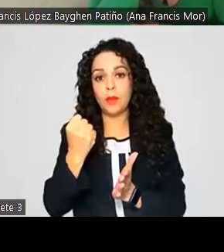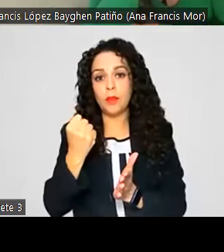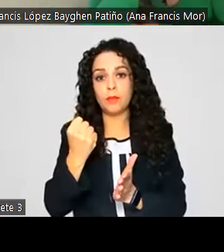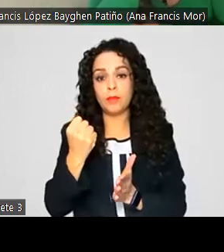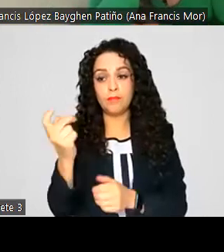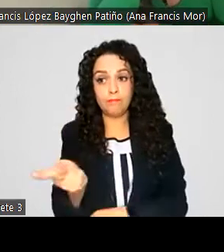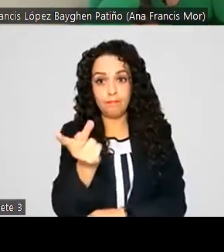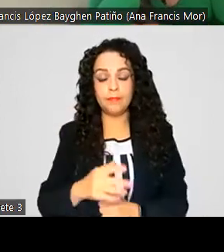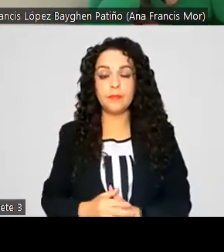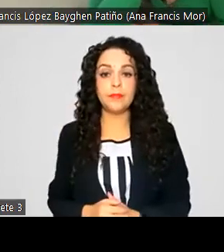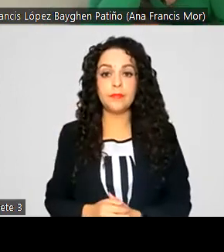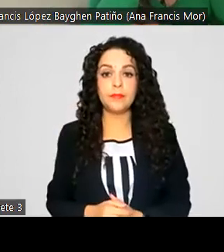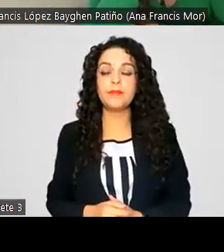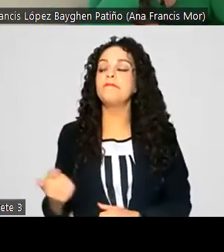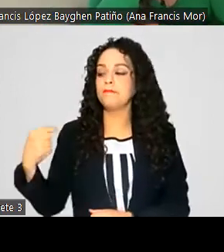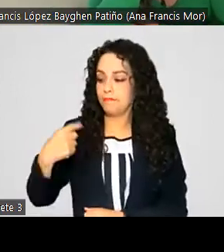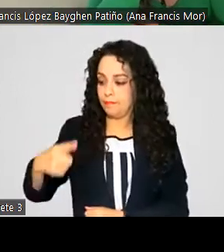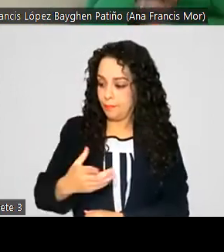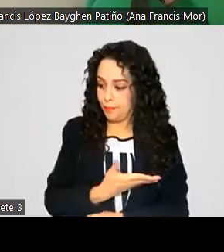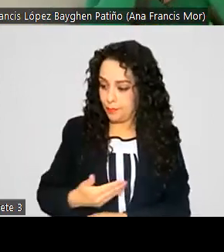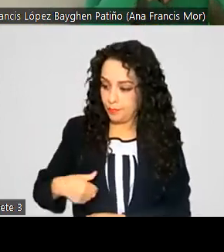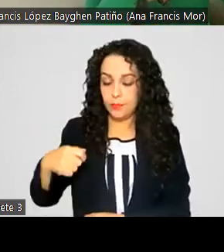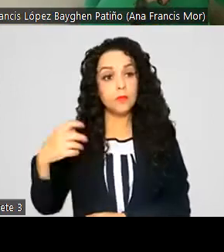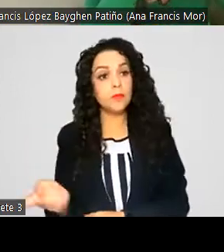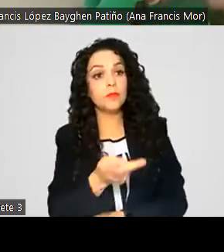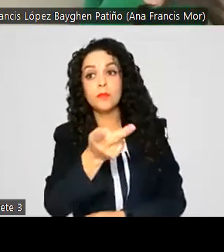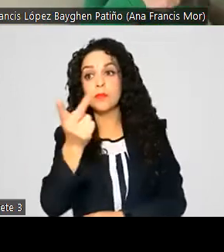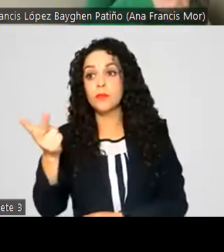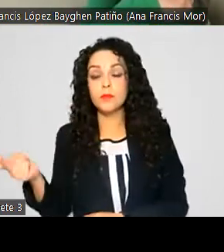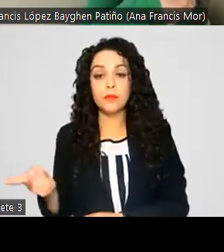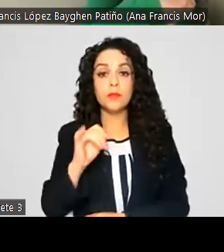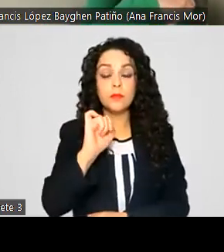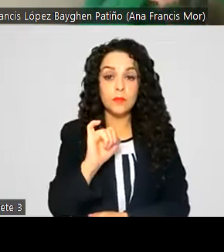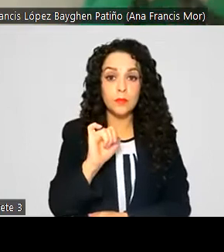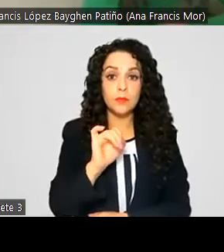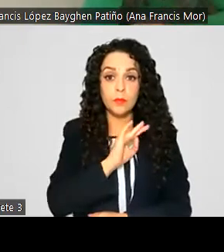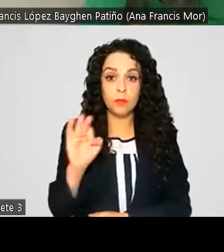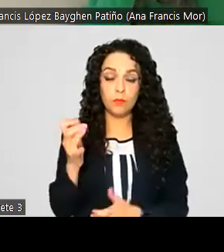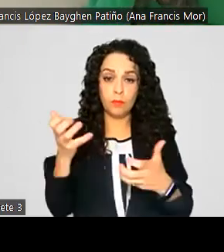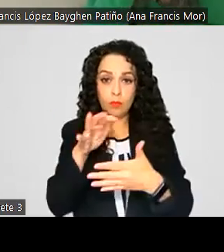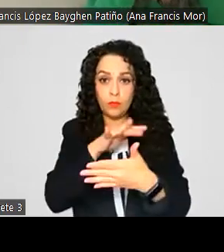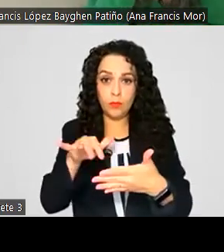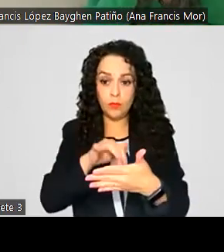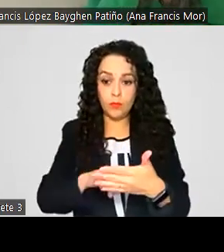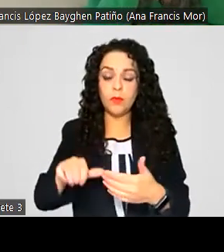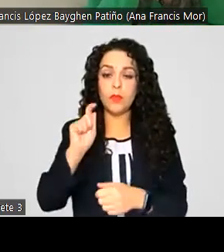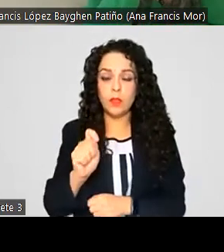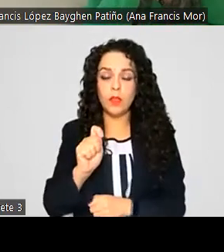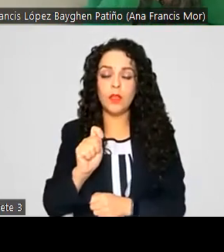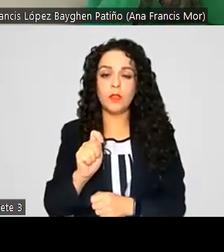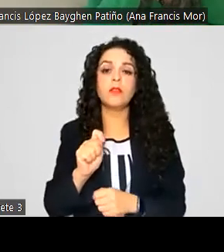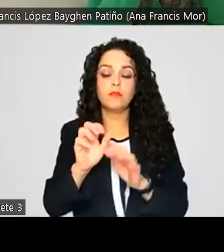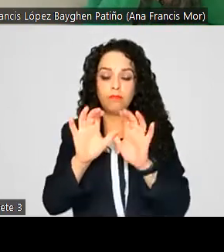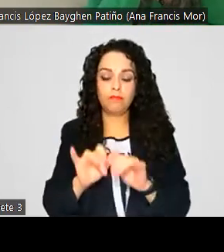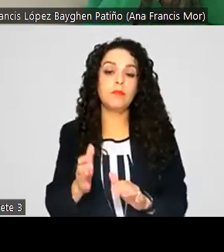Por instrucciones de la presidencia, se procede a preguntar si es de dispensarse la lectura del acta de la sesión anterior y si se